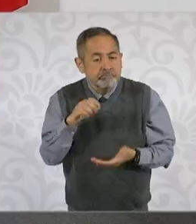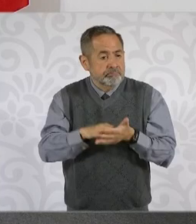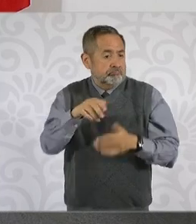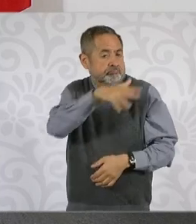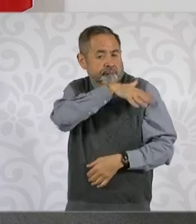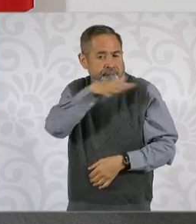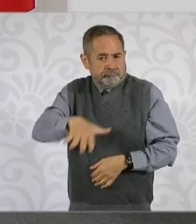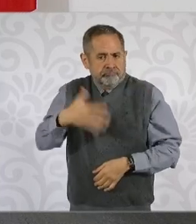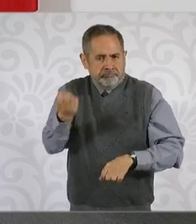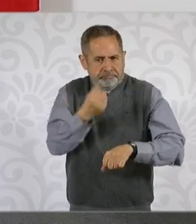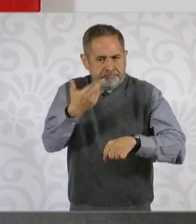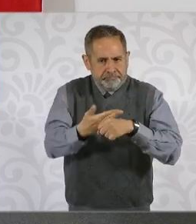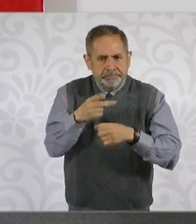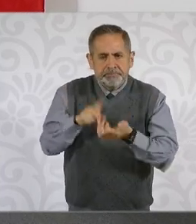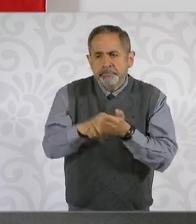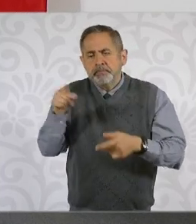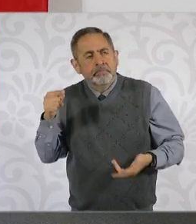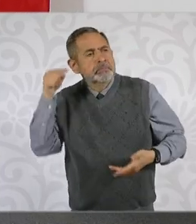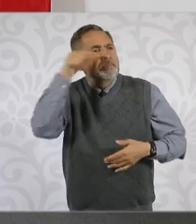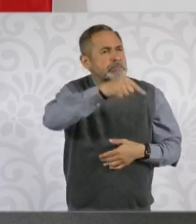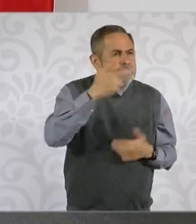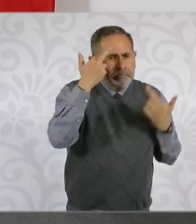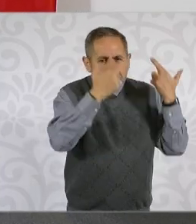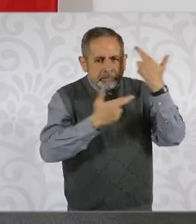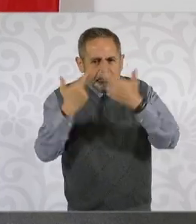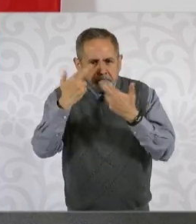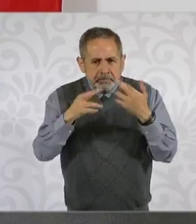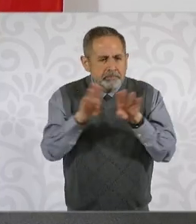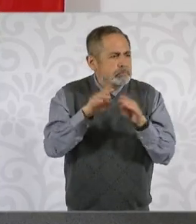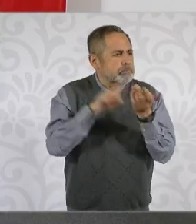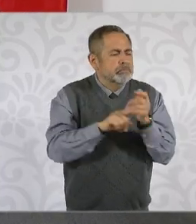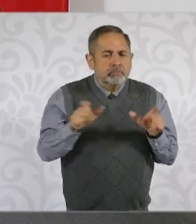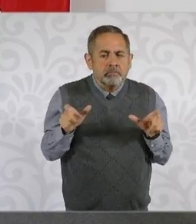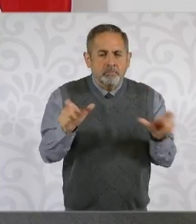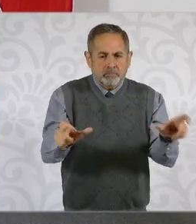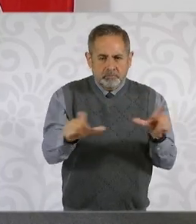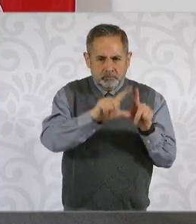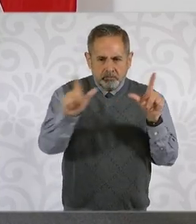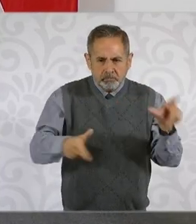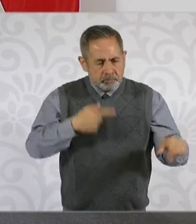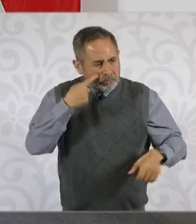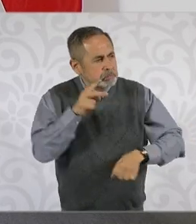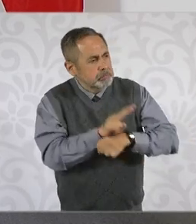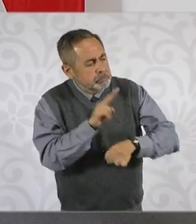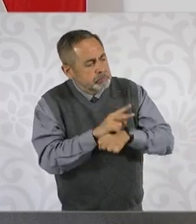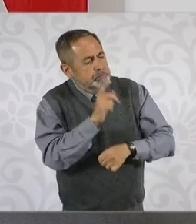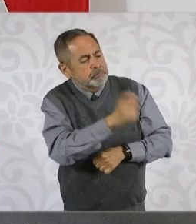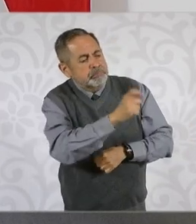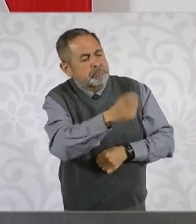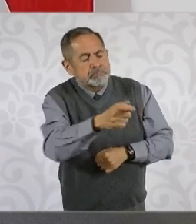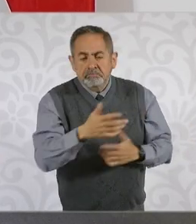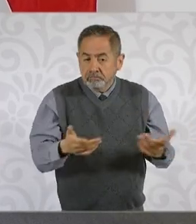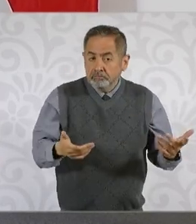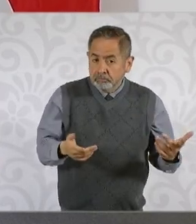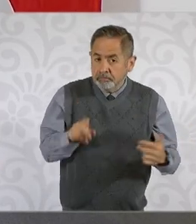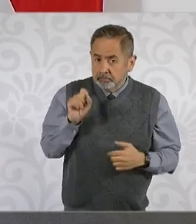secretario pueda revisar la forma en que está operando la Guardia Nacional. Incluso él